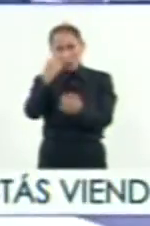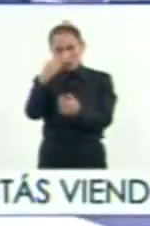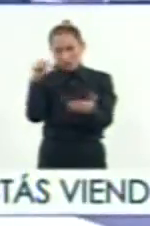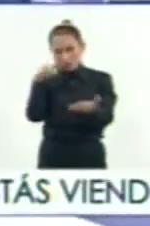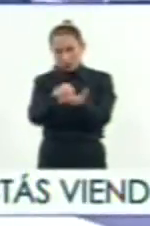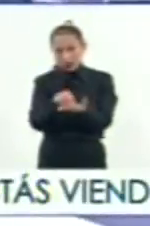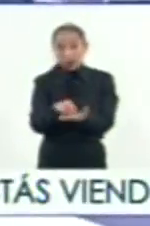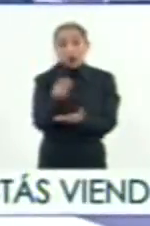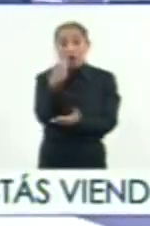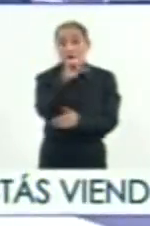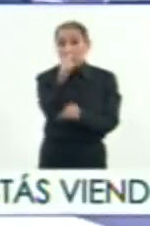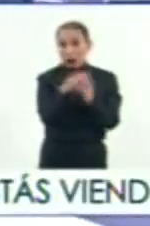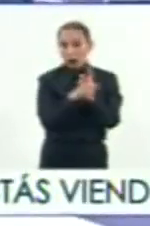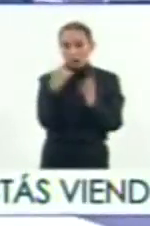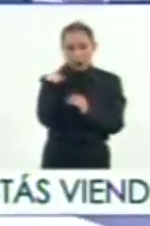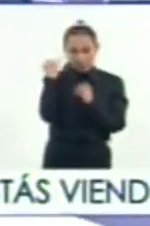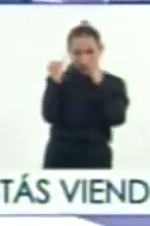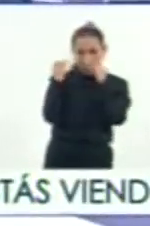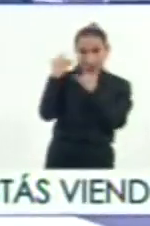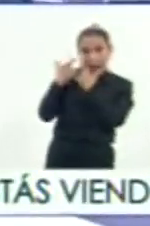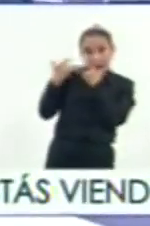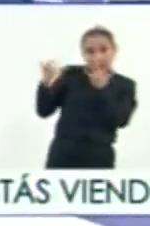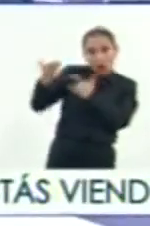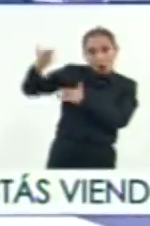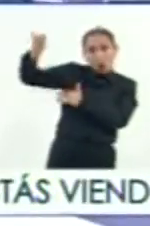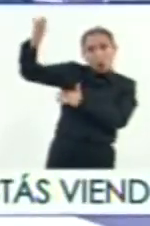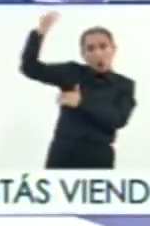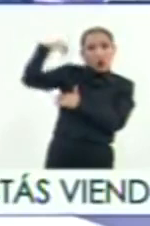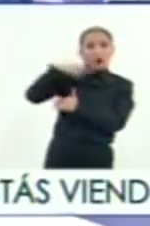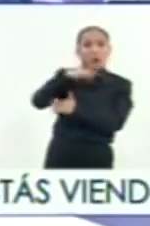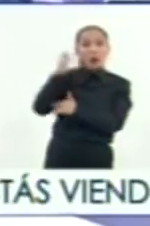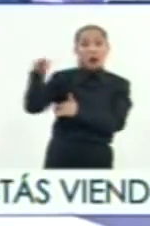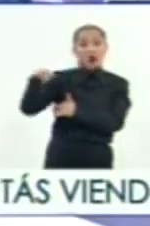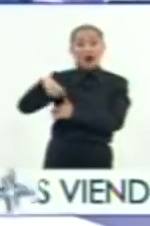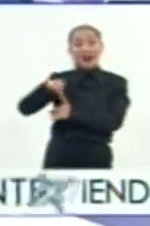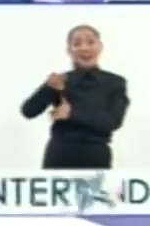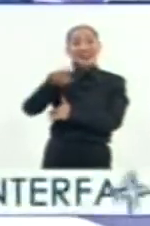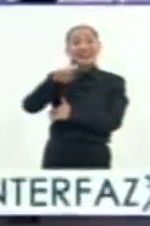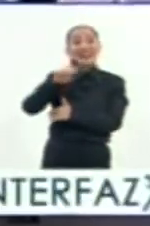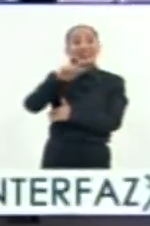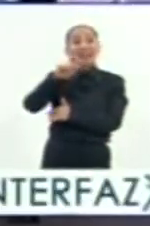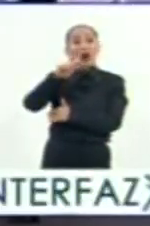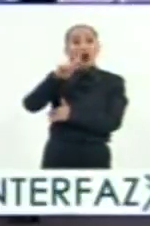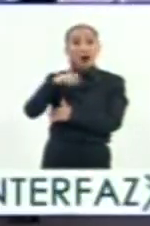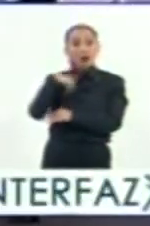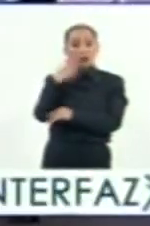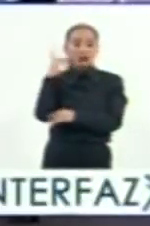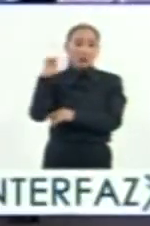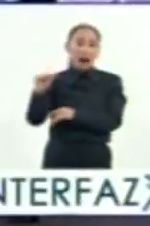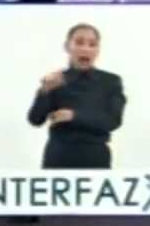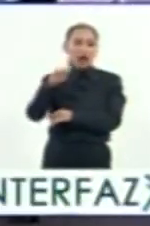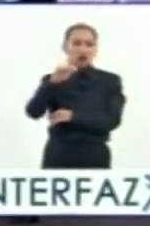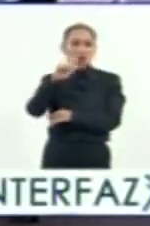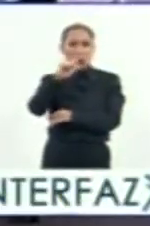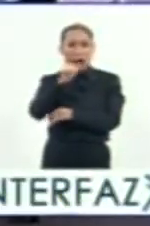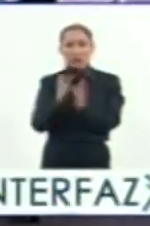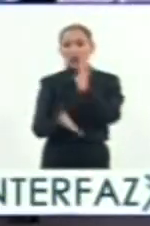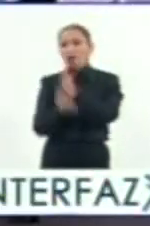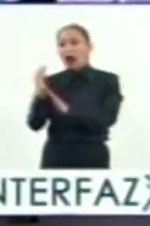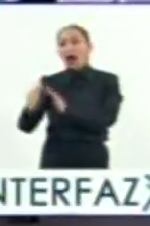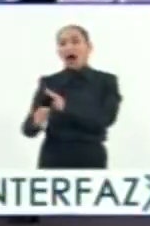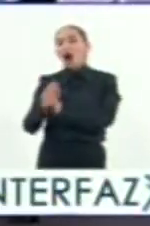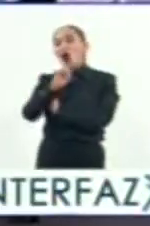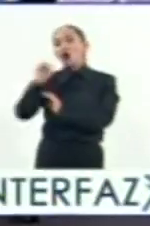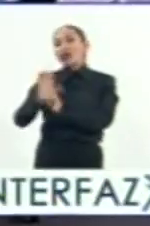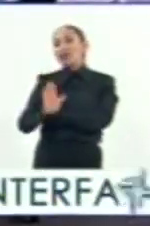parece importante es que se basa en un mito que habla que cuando Quetzalcóatl abandona Tula, va a irse hacia el